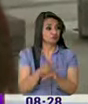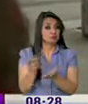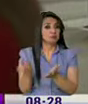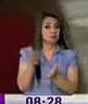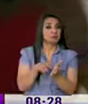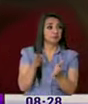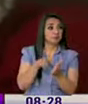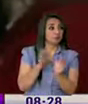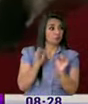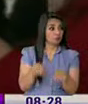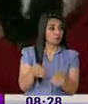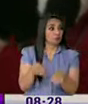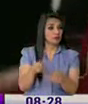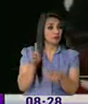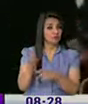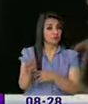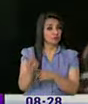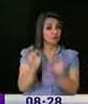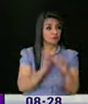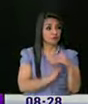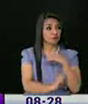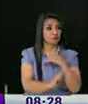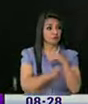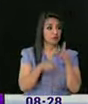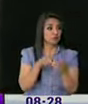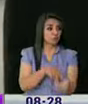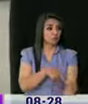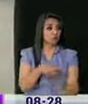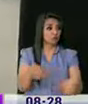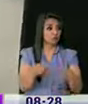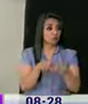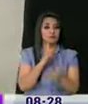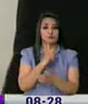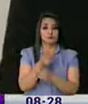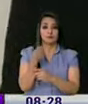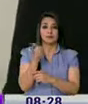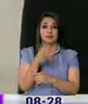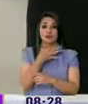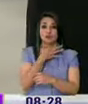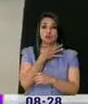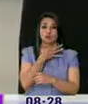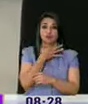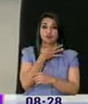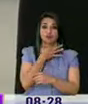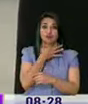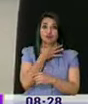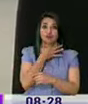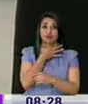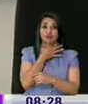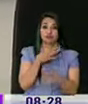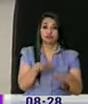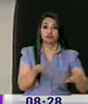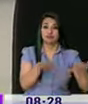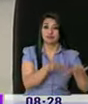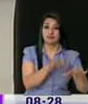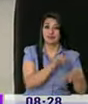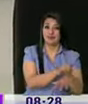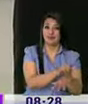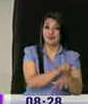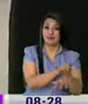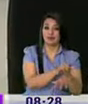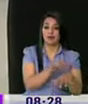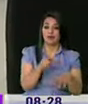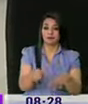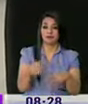ciudadanía pueda ahí también tomar el bus, los que estaban acostumbrados a usar ese lugar. Sí, en la 10 de agosto, a la altura de la estación actual de Lallé, están